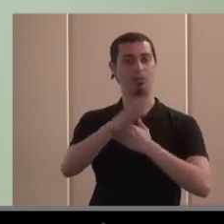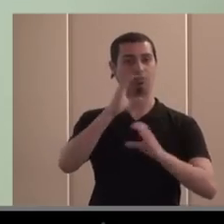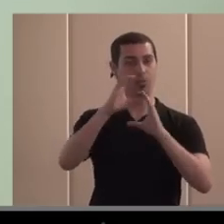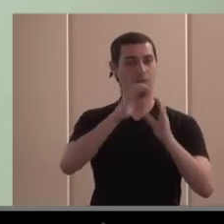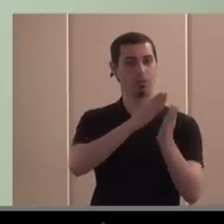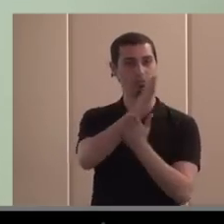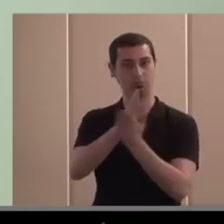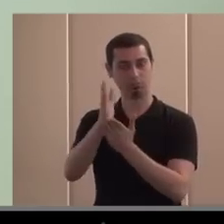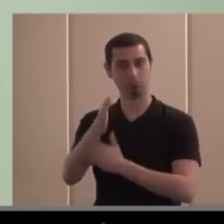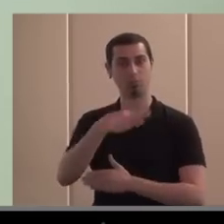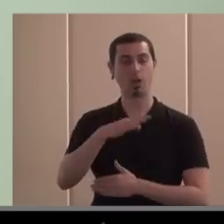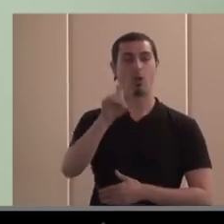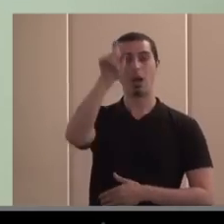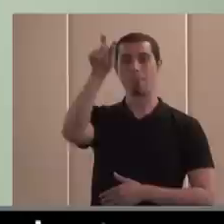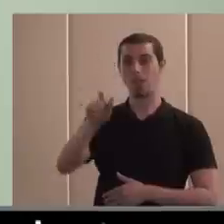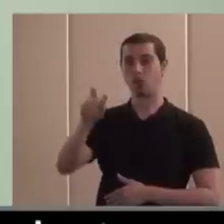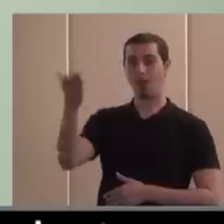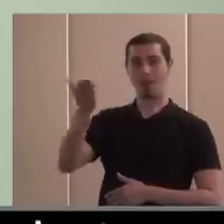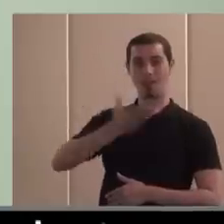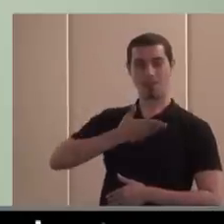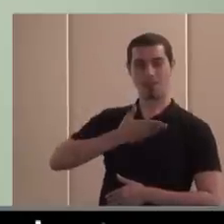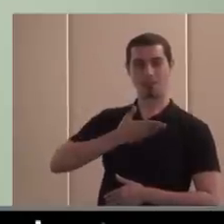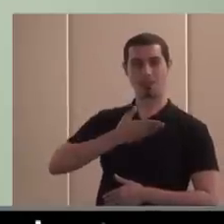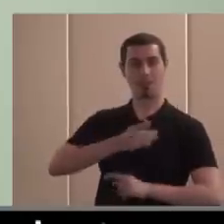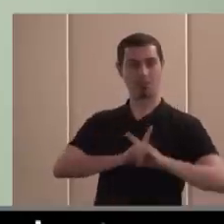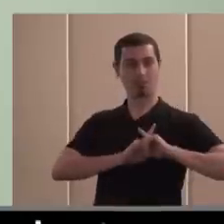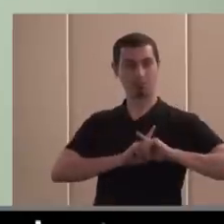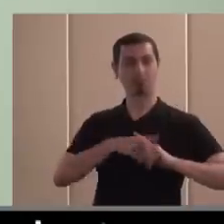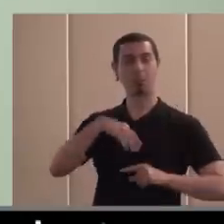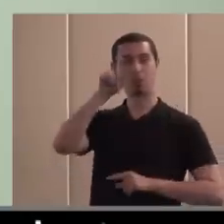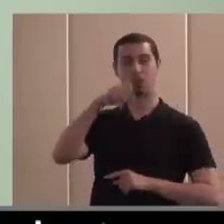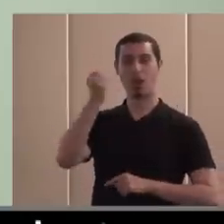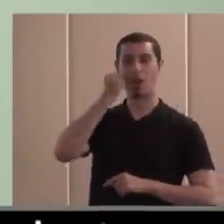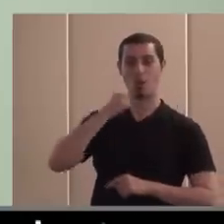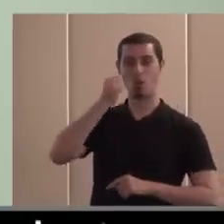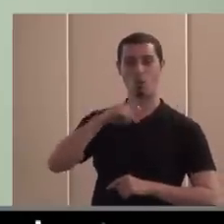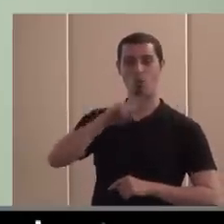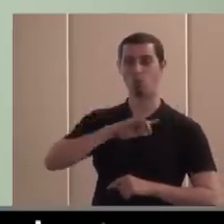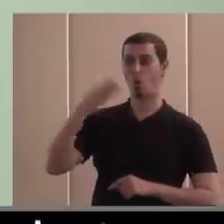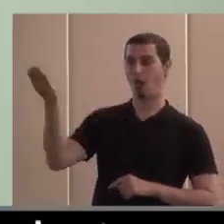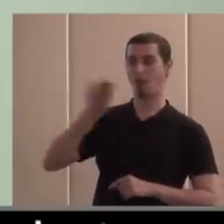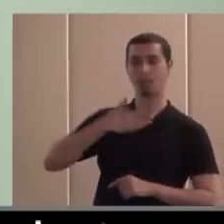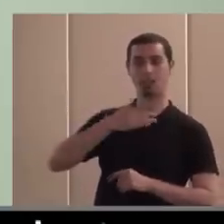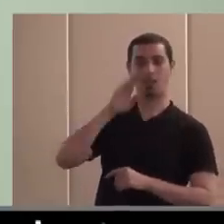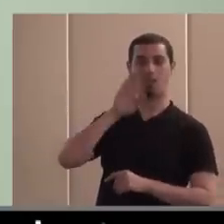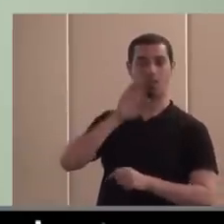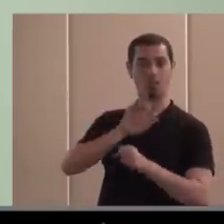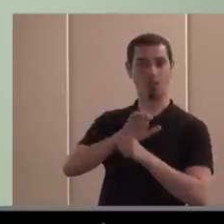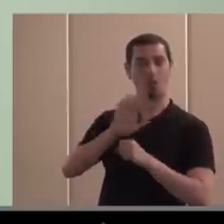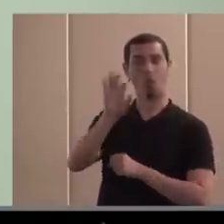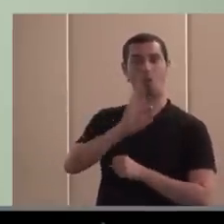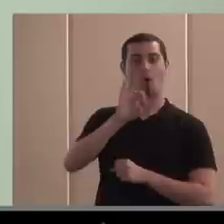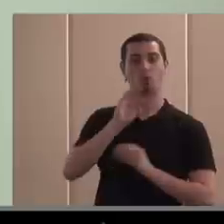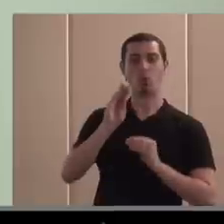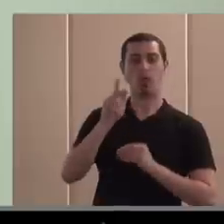la persona abusada, la persona objeto de ataques, de violaciones, de vulneraciones de sus